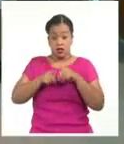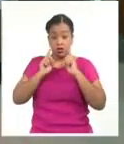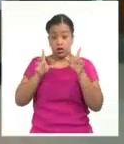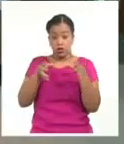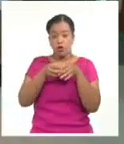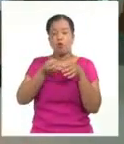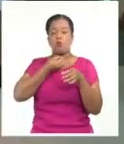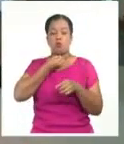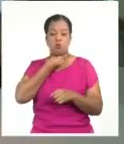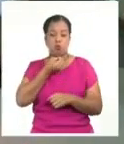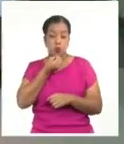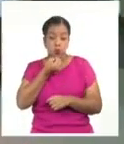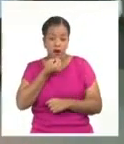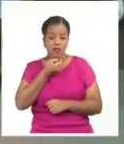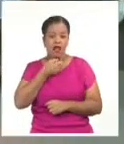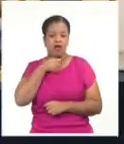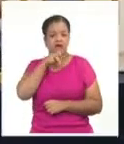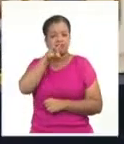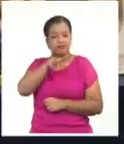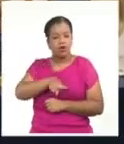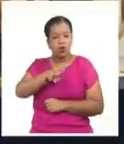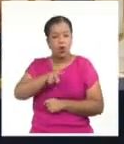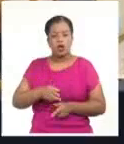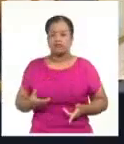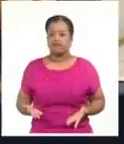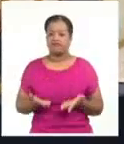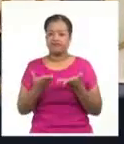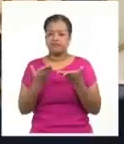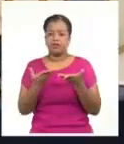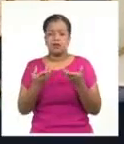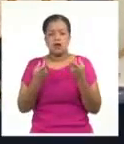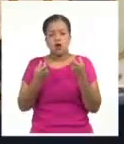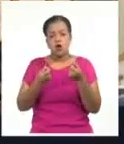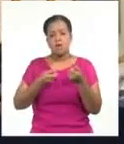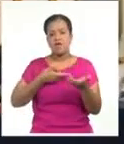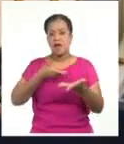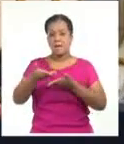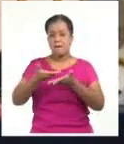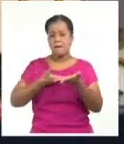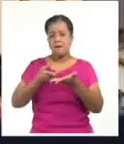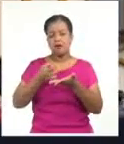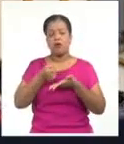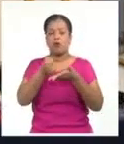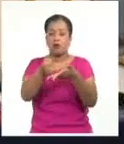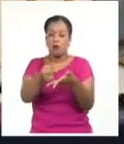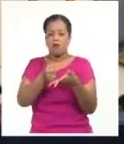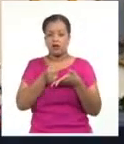permiten evaluar el desarrollo actual de las relaciones económicas, comerciales, financieras y de cooperación bilaterales.